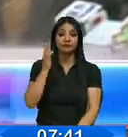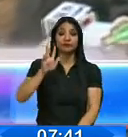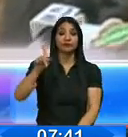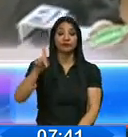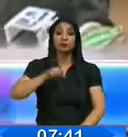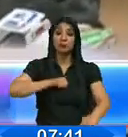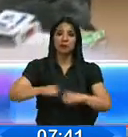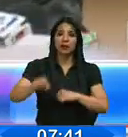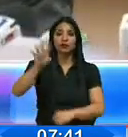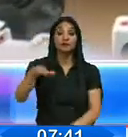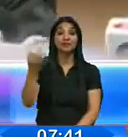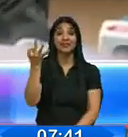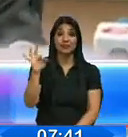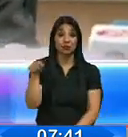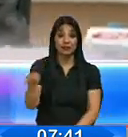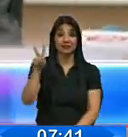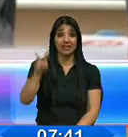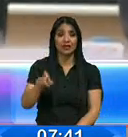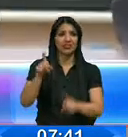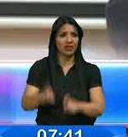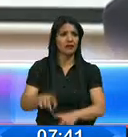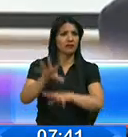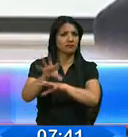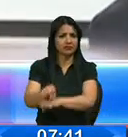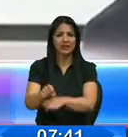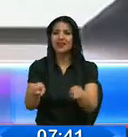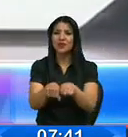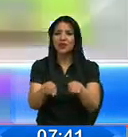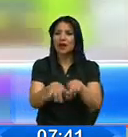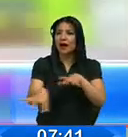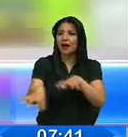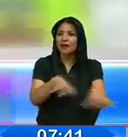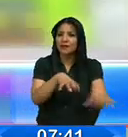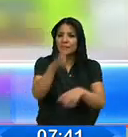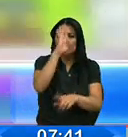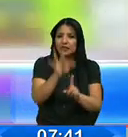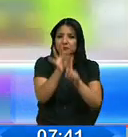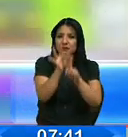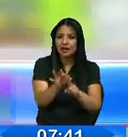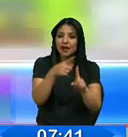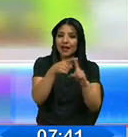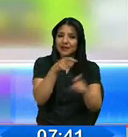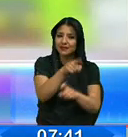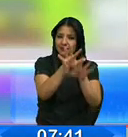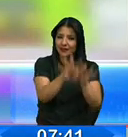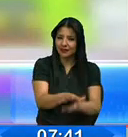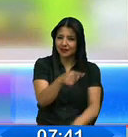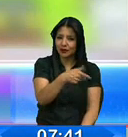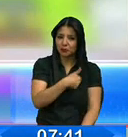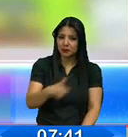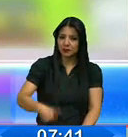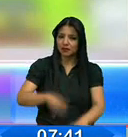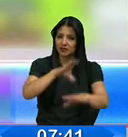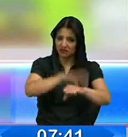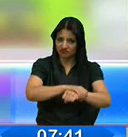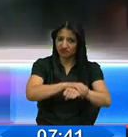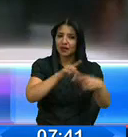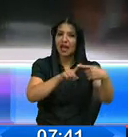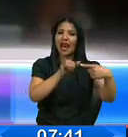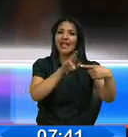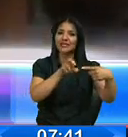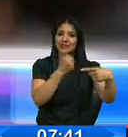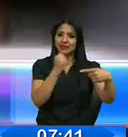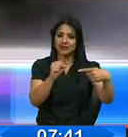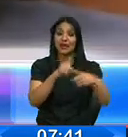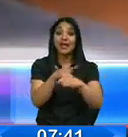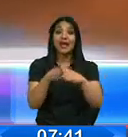2019, Vinicio Alvarado debía ser detenido en el mismo operativo donde fueron capturados el exsecretario jurídico de la Presidencia Alexis Mera y la